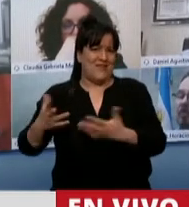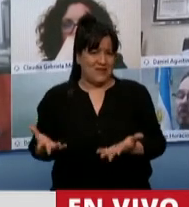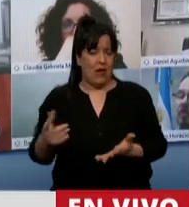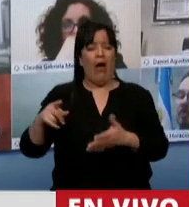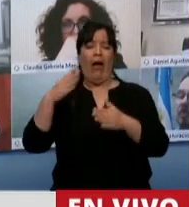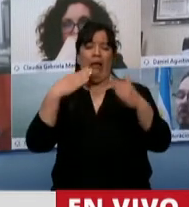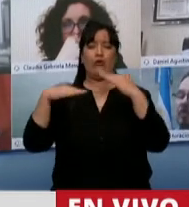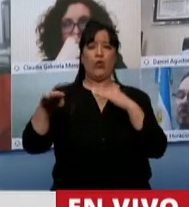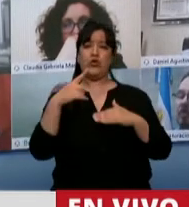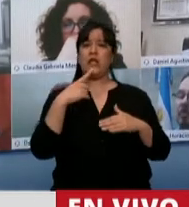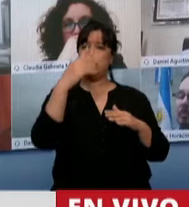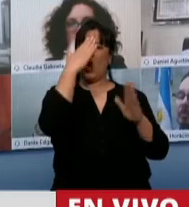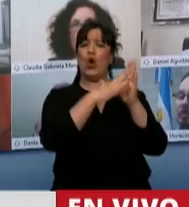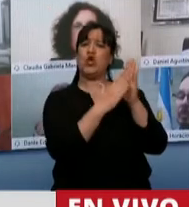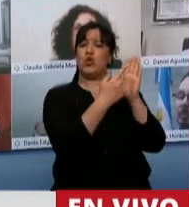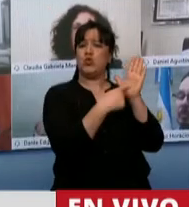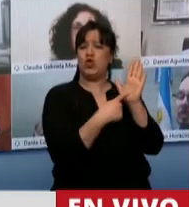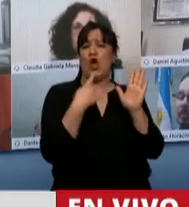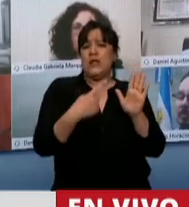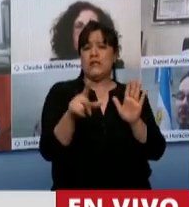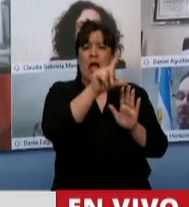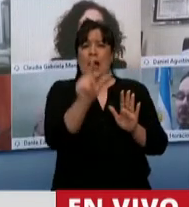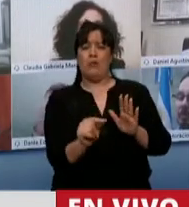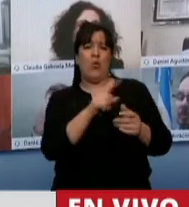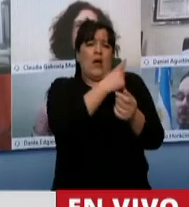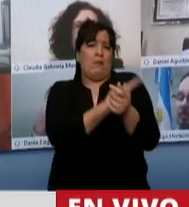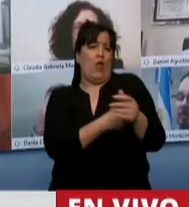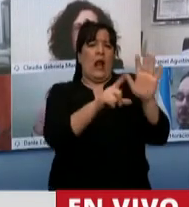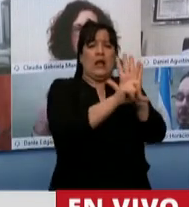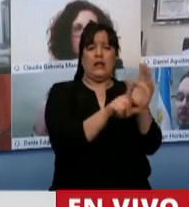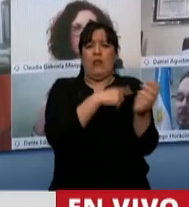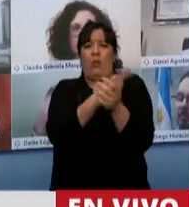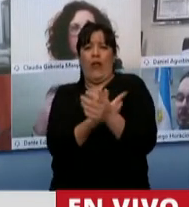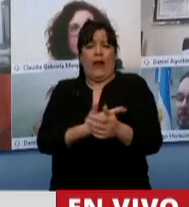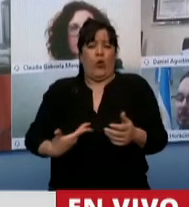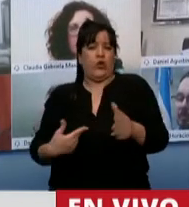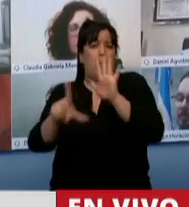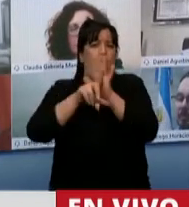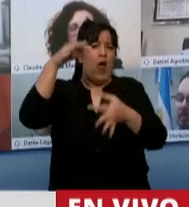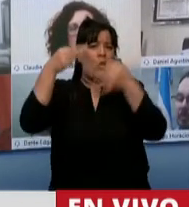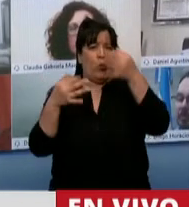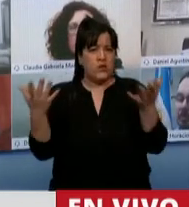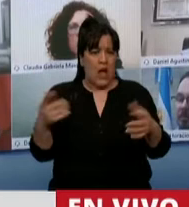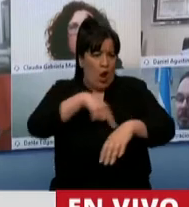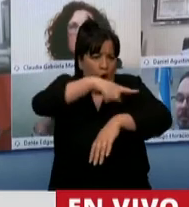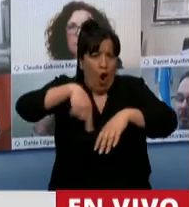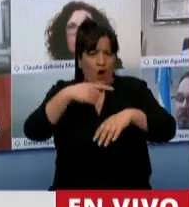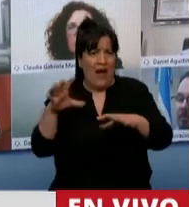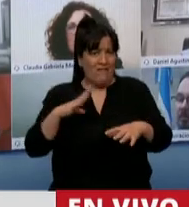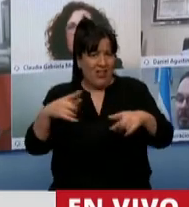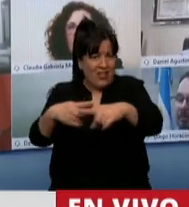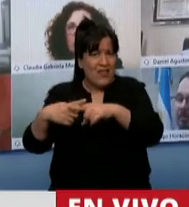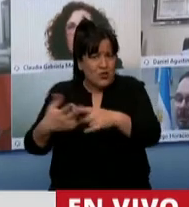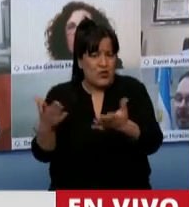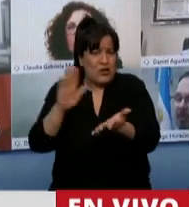excusa utiliza la Constitución y utiliza la República. La verdad que tuvimos muchas horas sin discutir esto tan importante para